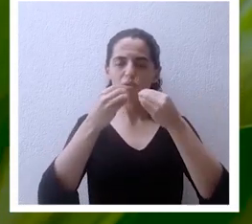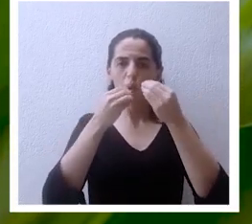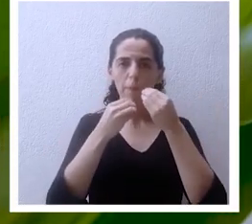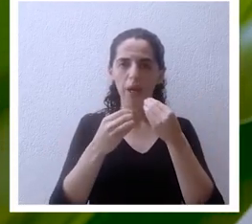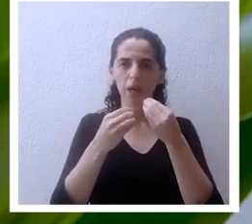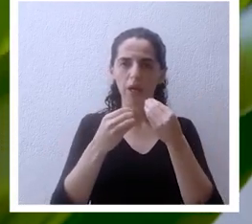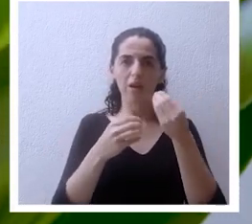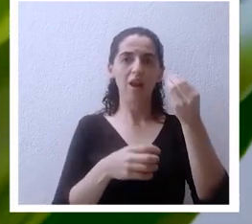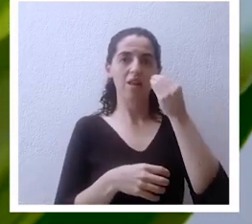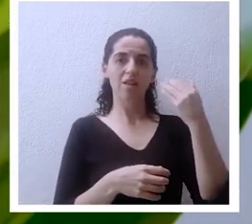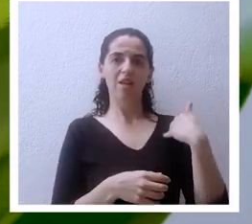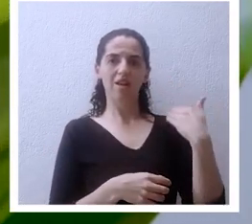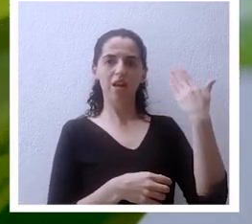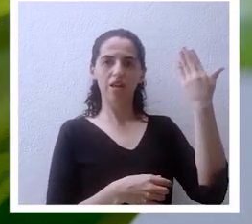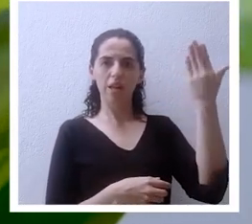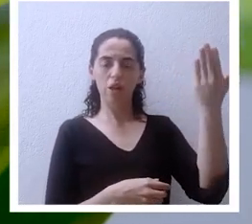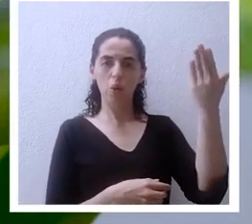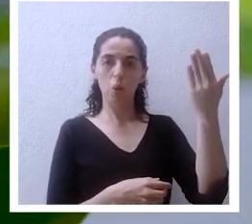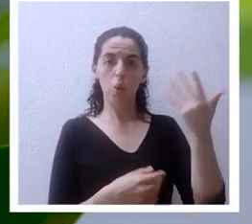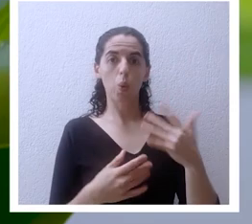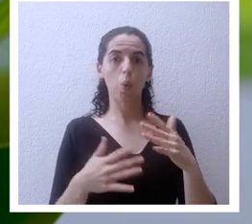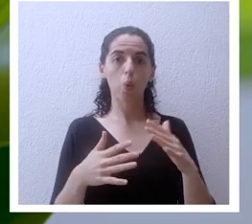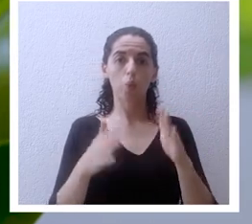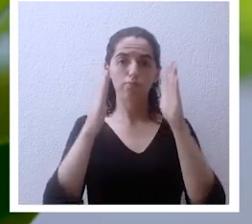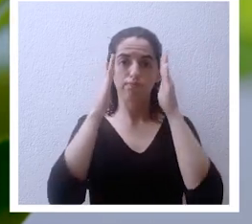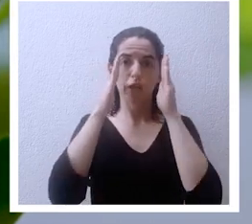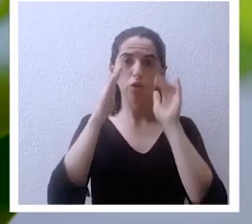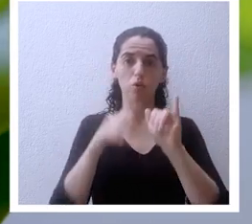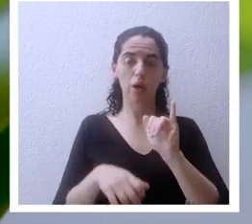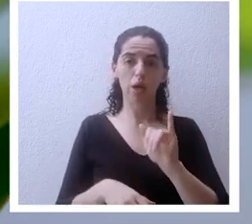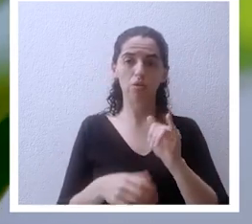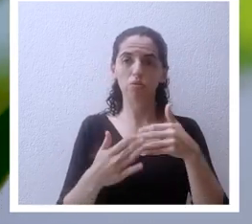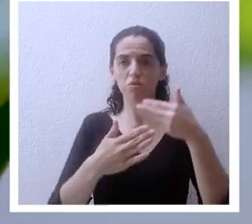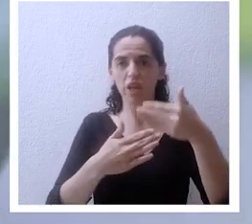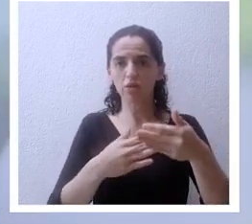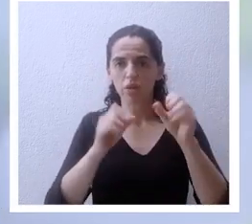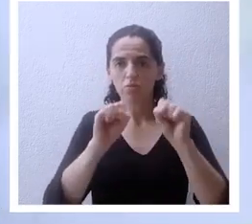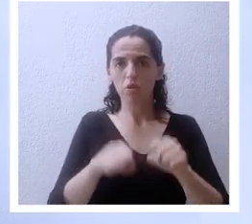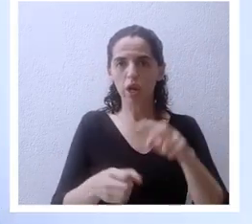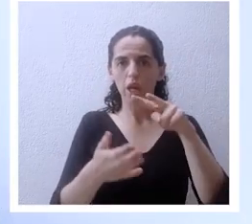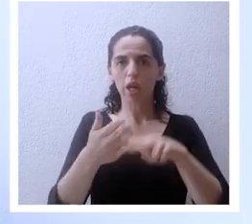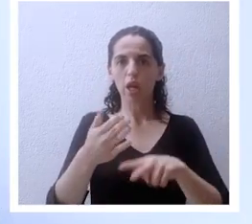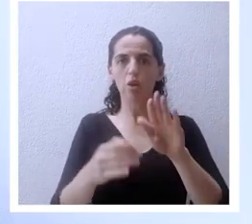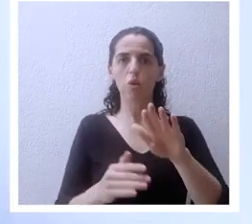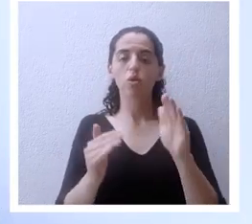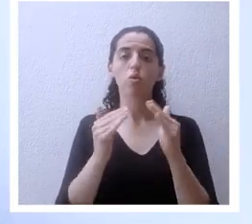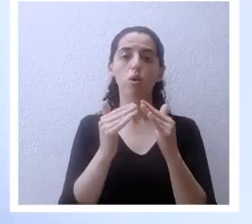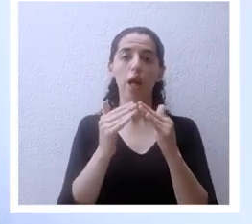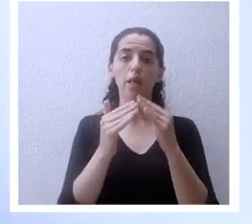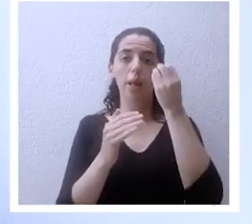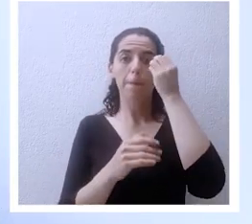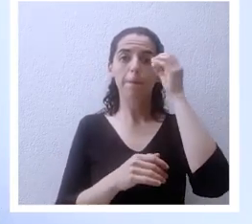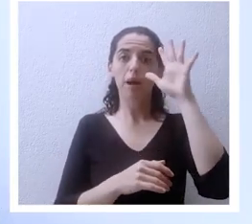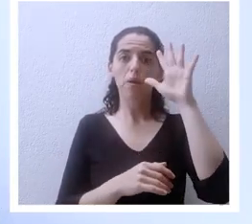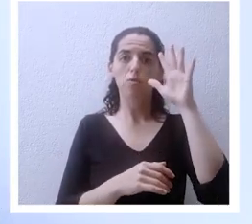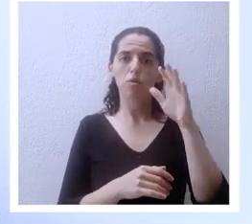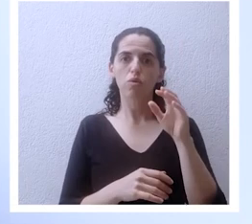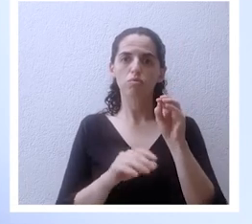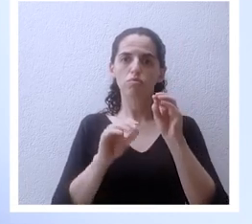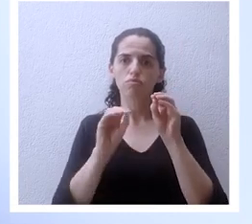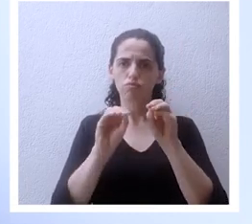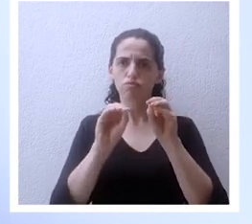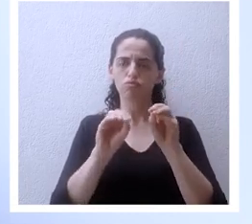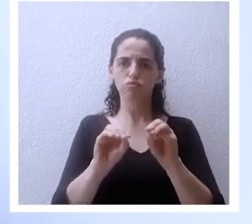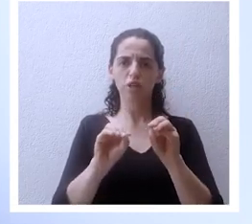cena del señor oigan esto y después puedes leerlo más en tu casa Pablo los está exhortando porque